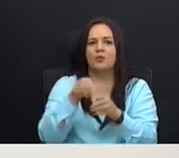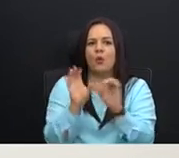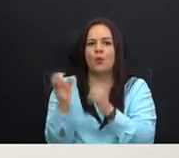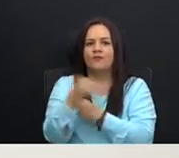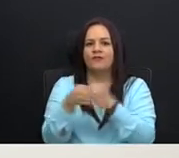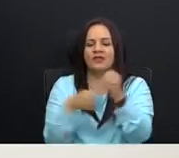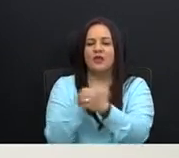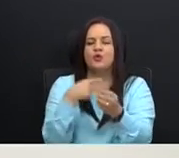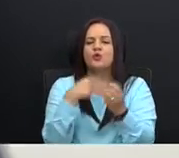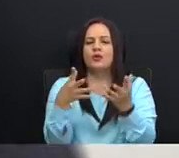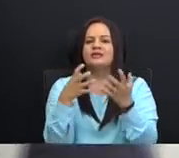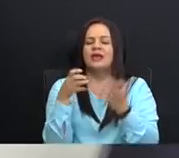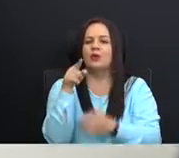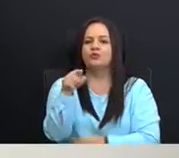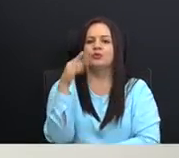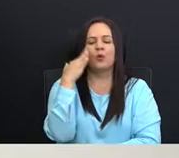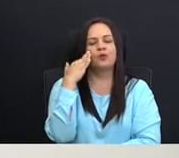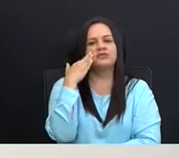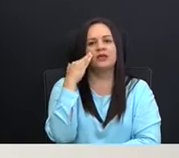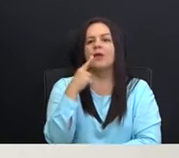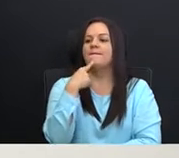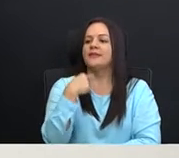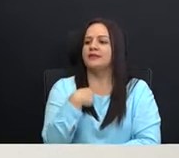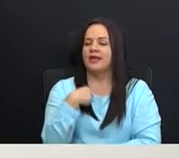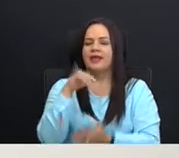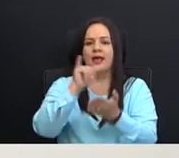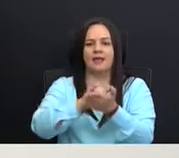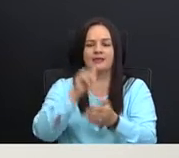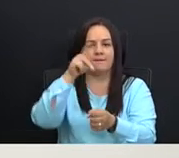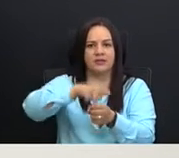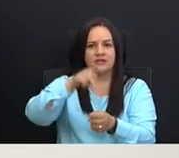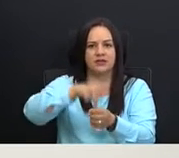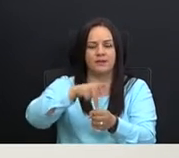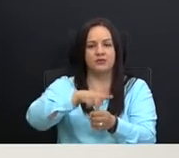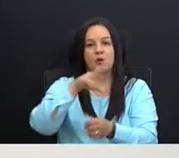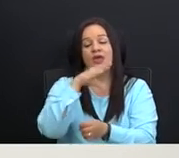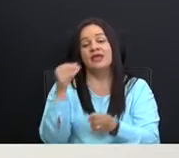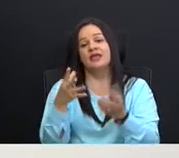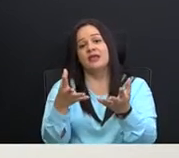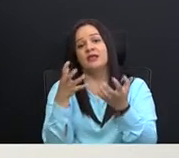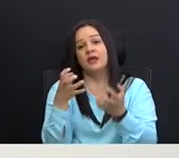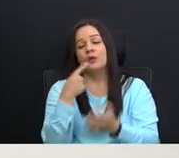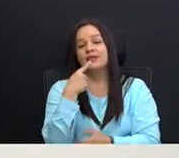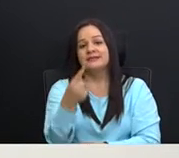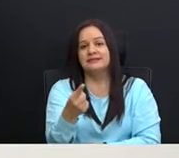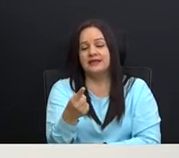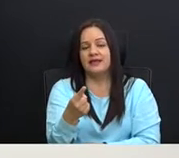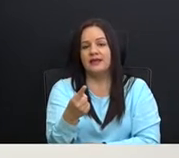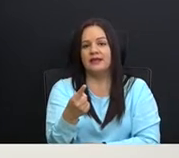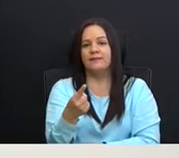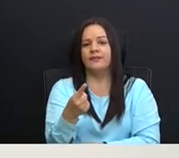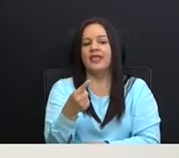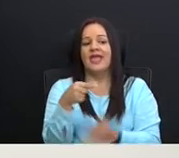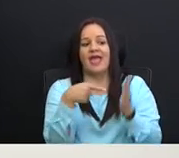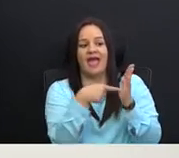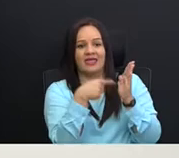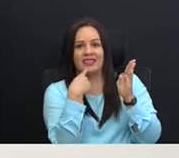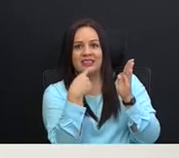quisiera, que usted fuera conciso, y que me dijera, esa participación, y además, quiero decirle, que aquí, dice,